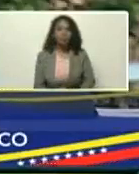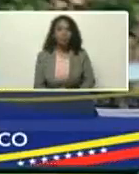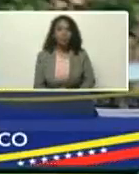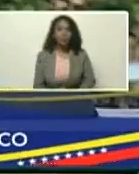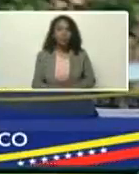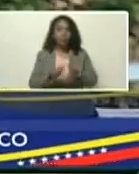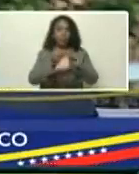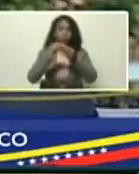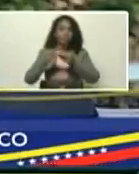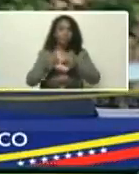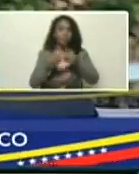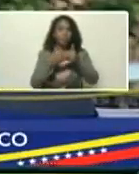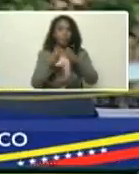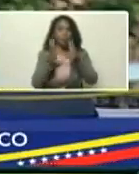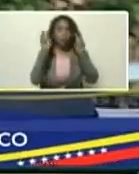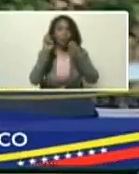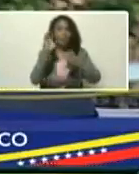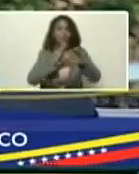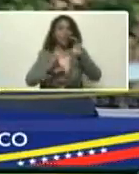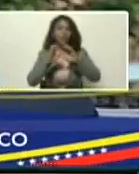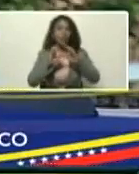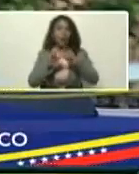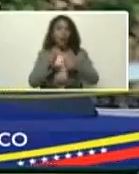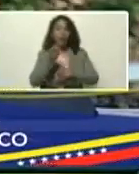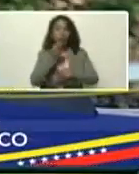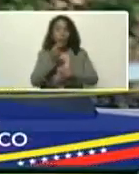creación, una revista, científica, arbitrada,